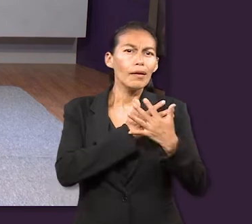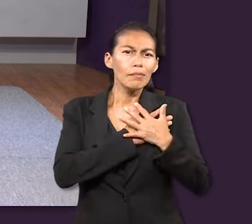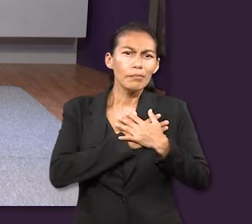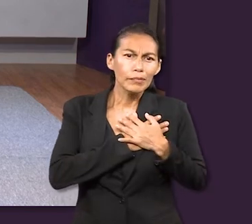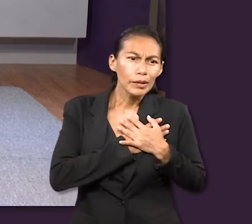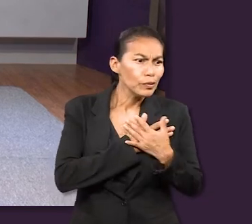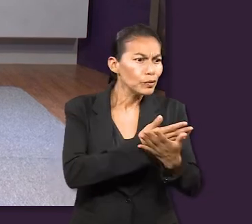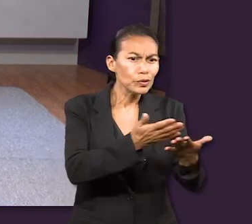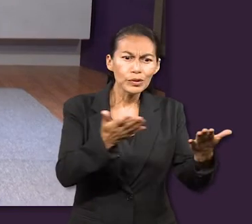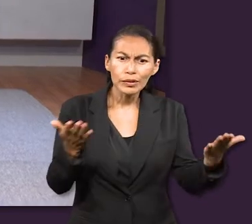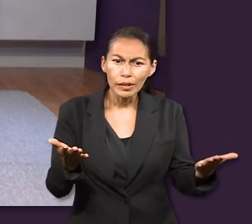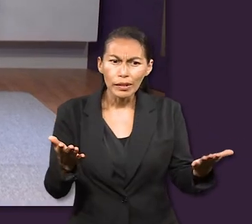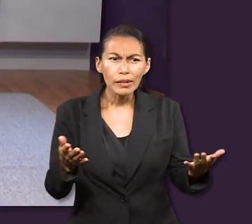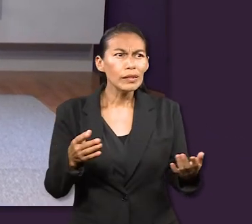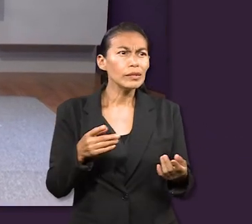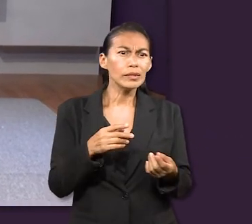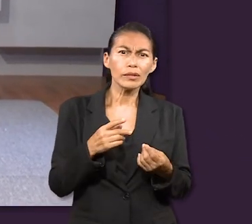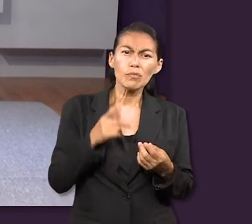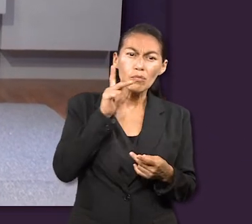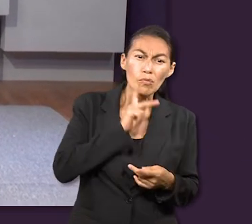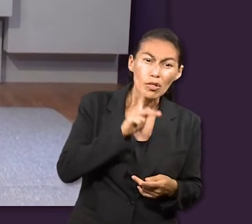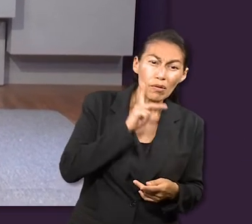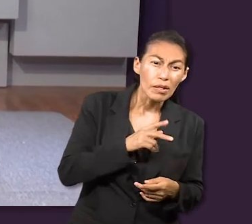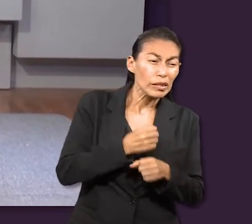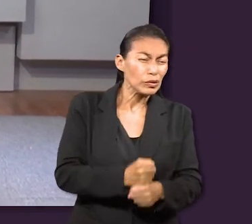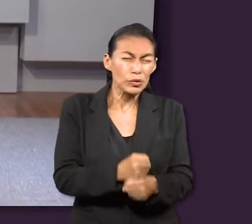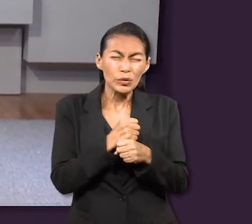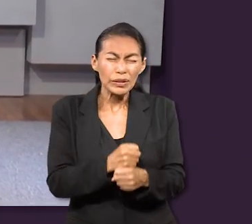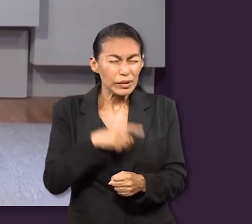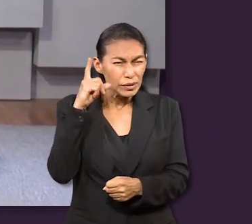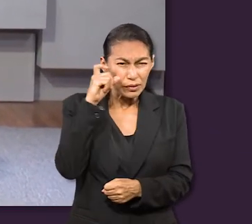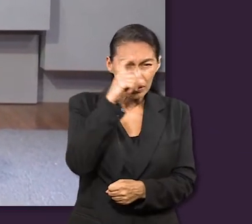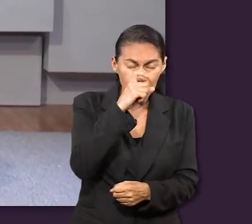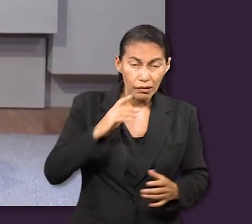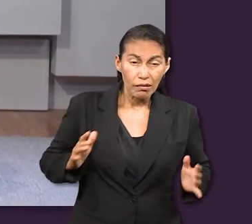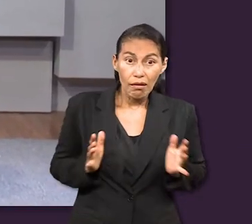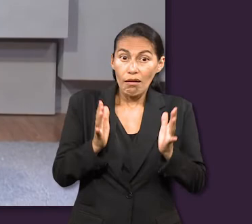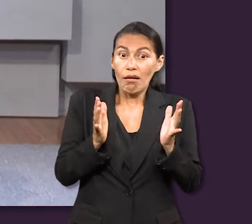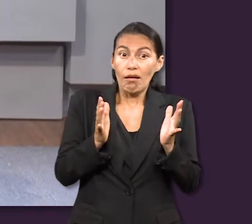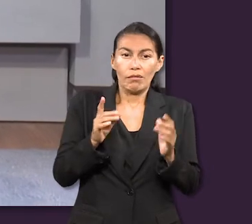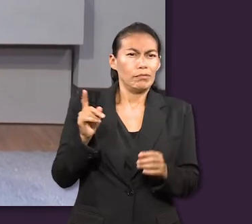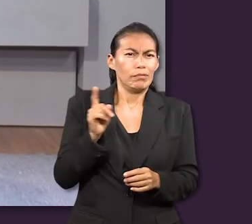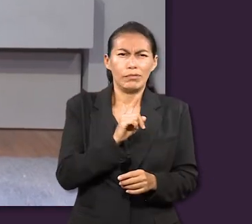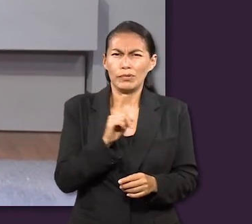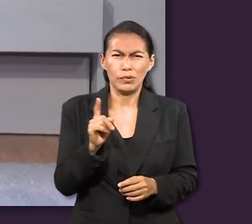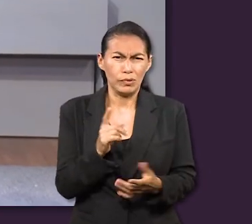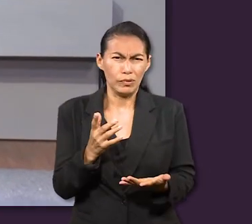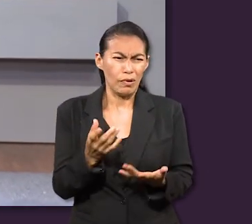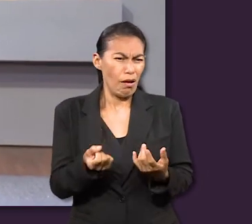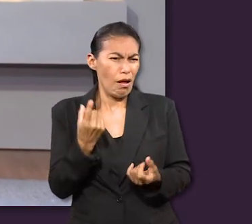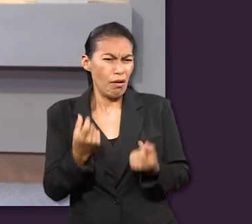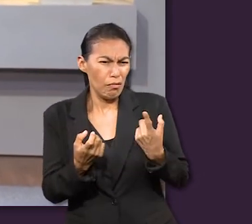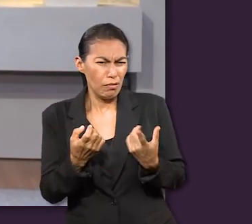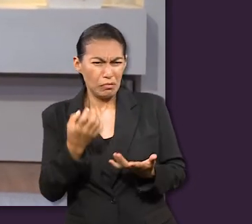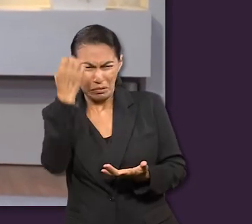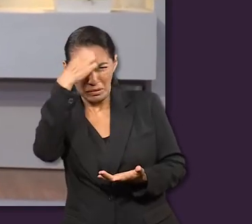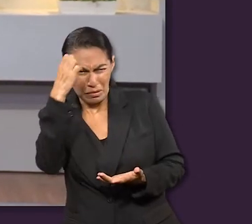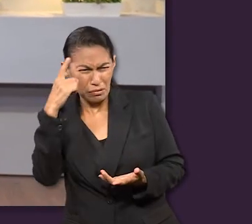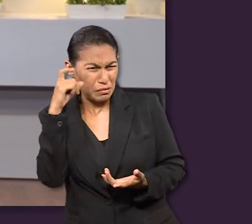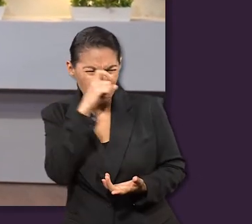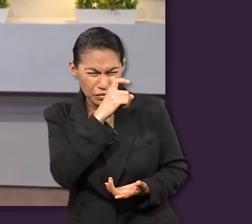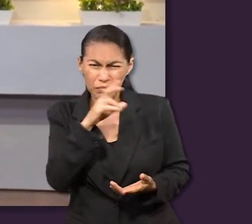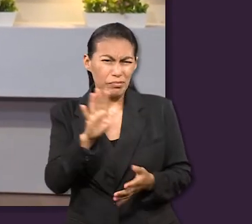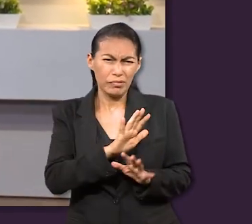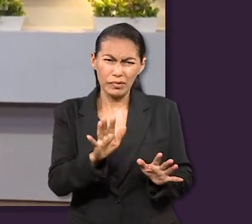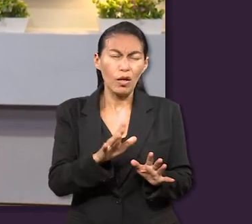Amados, no os sorprendáis del fuego de la prueba que os ha sobrevenido, como si alguna cosa extraña os